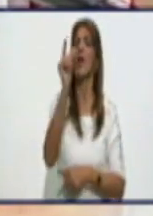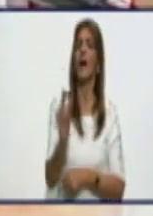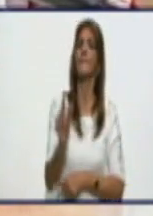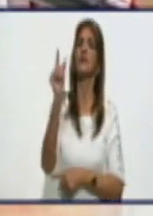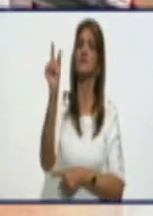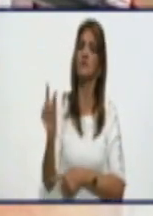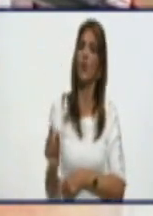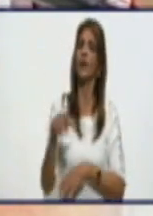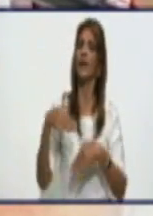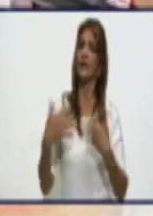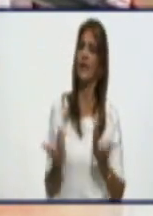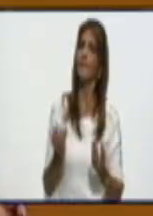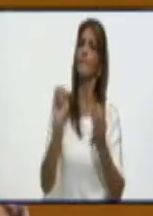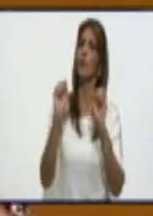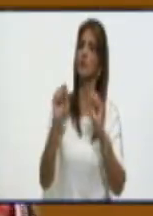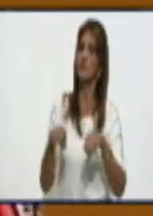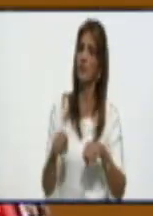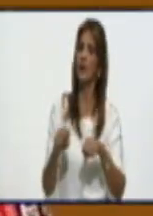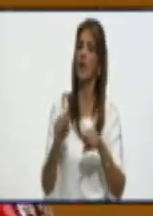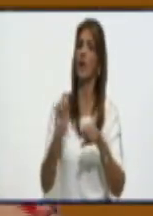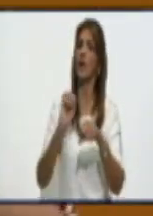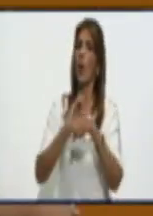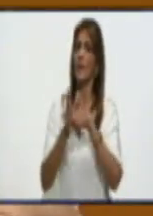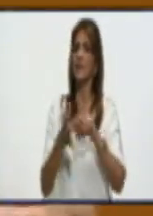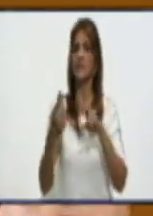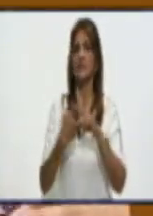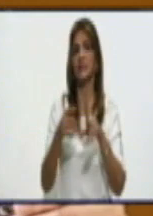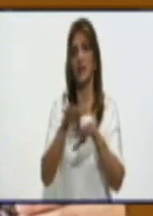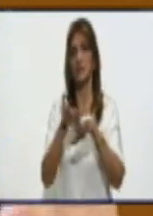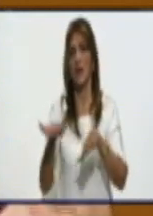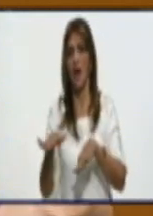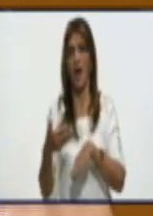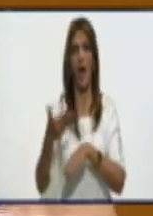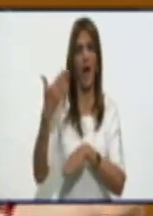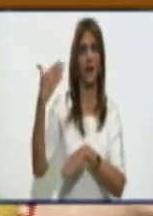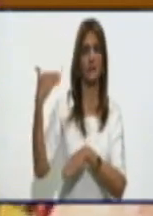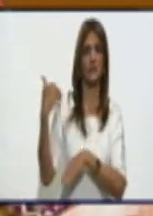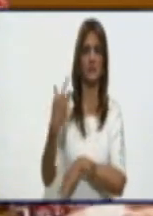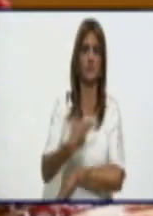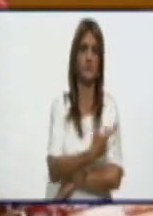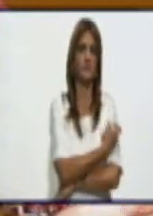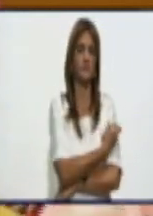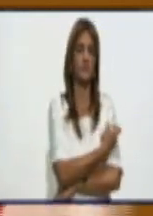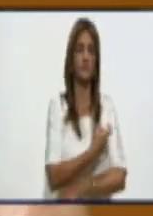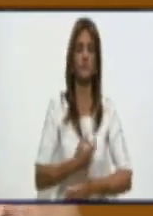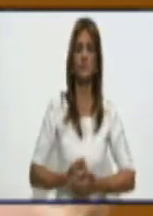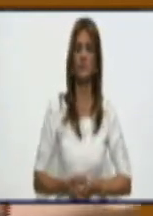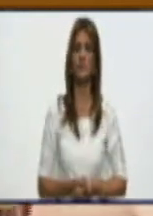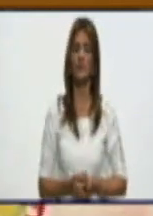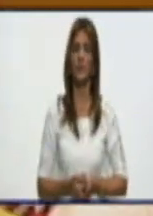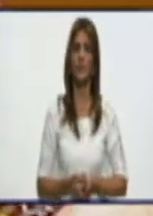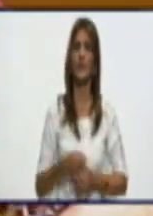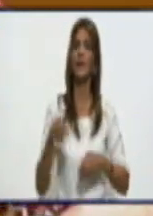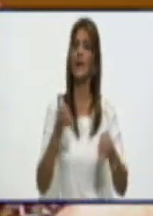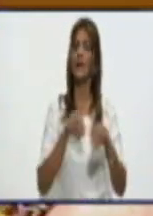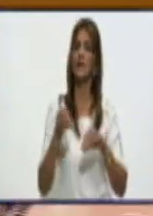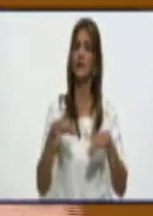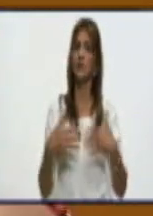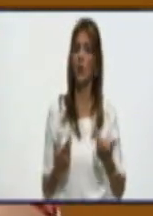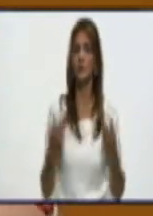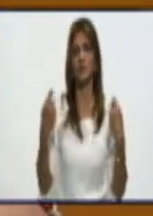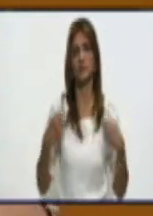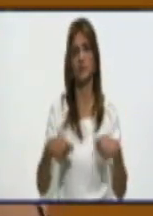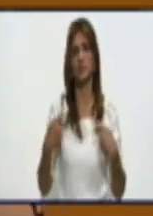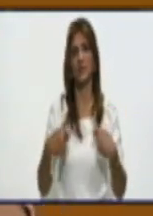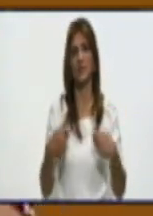procedentes del ensayo clínico. Y en el caso de sospechosos, van para la escuela Félix Varela, es donde se determinó también